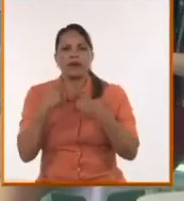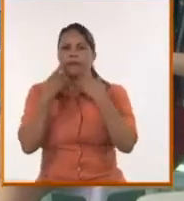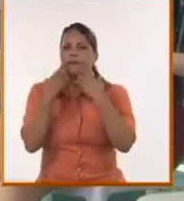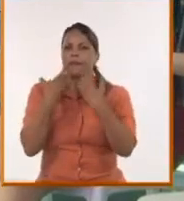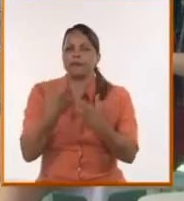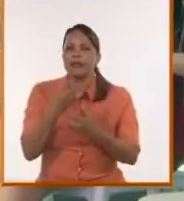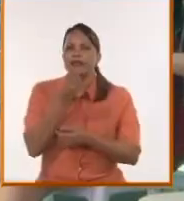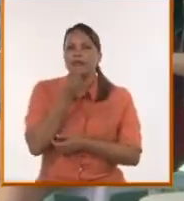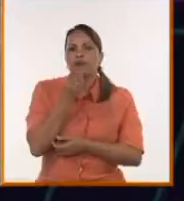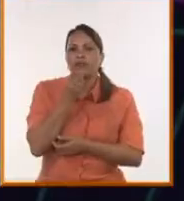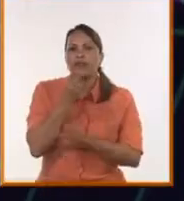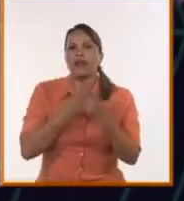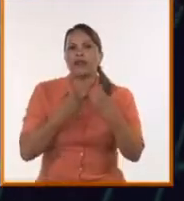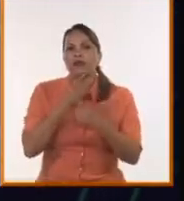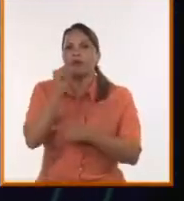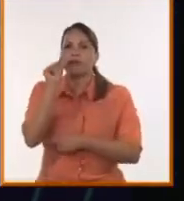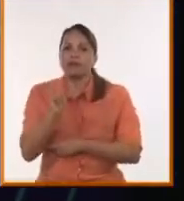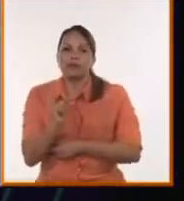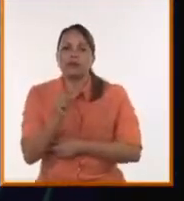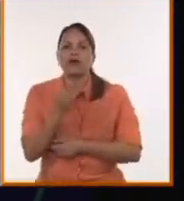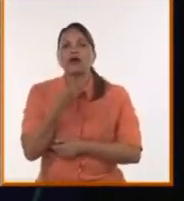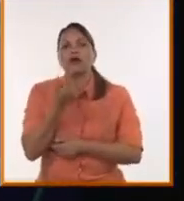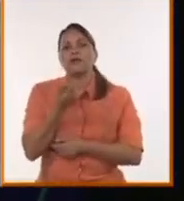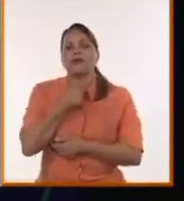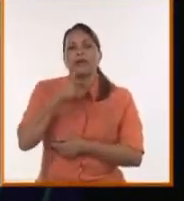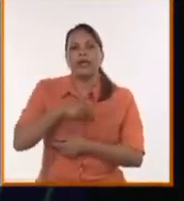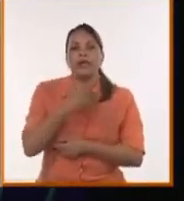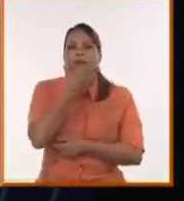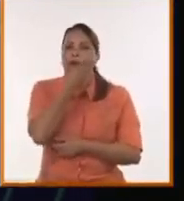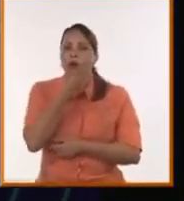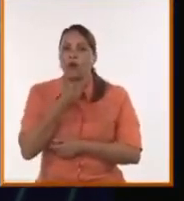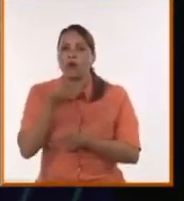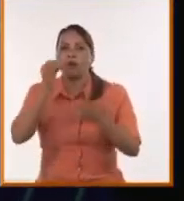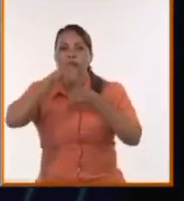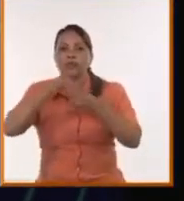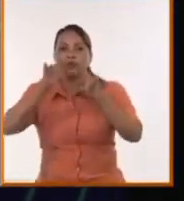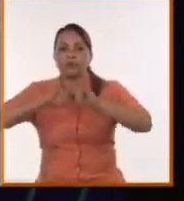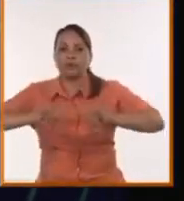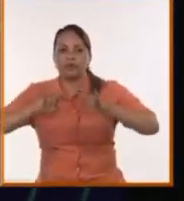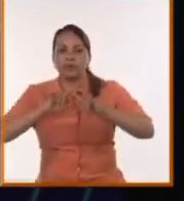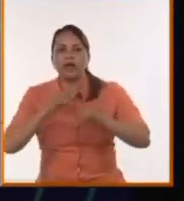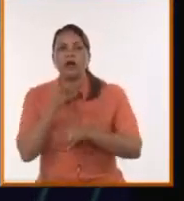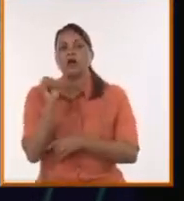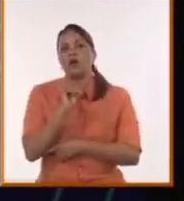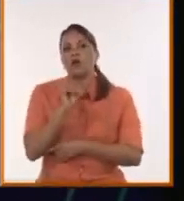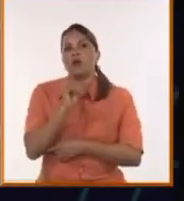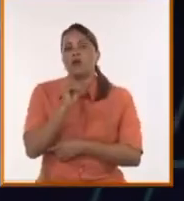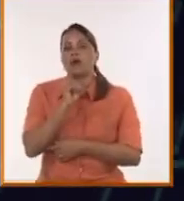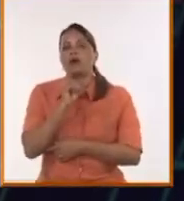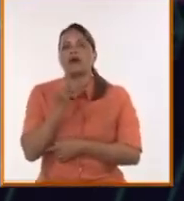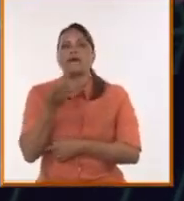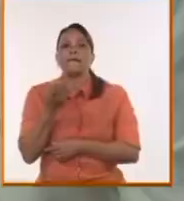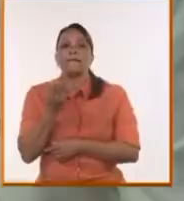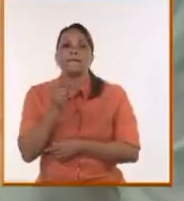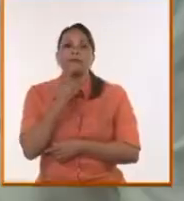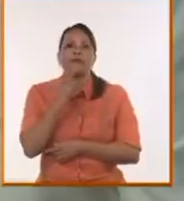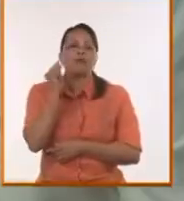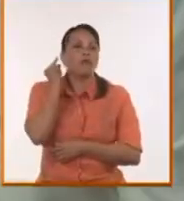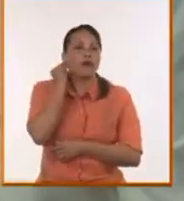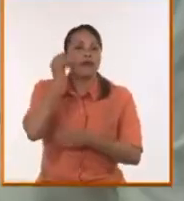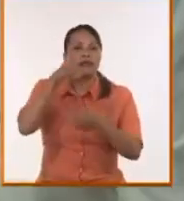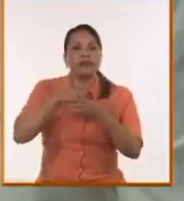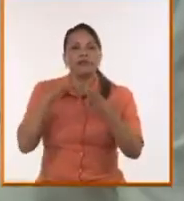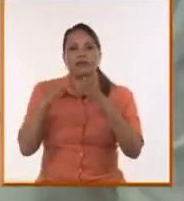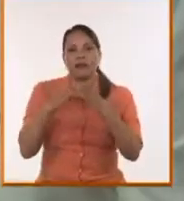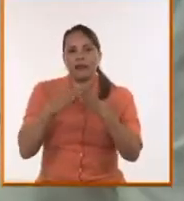joven que está en la universidad o una ama de casa o una madre profesional? O sea, ¿a quién le voy a contar esto que